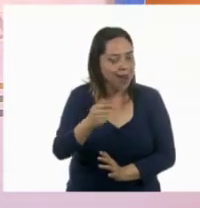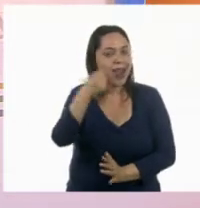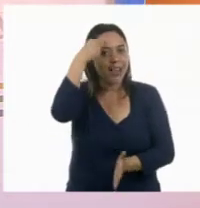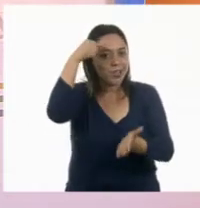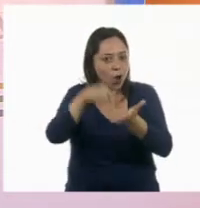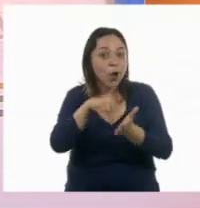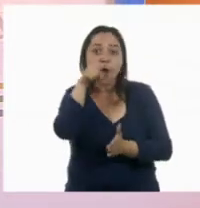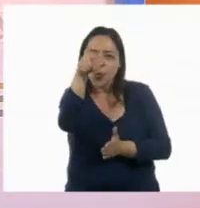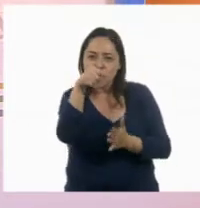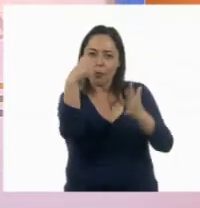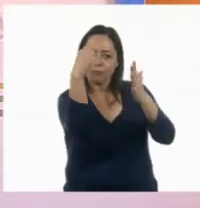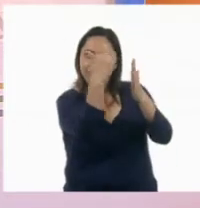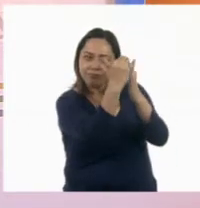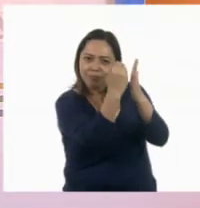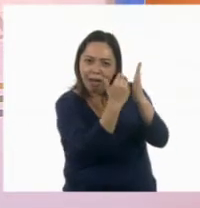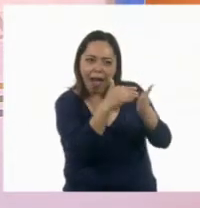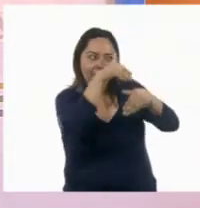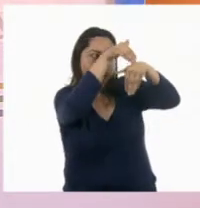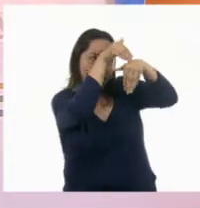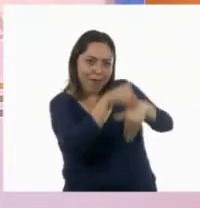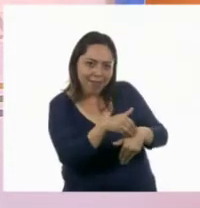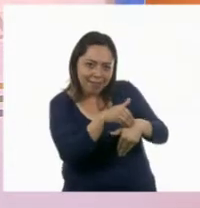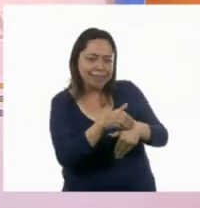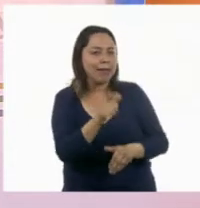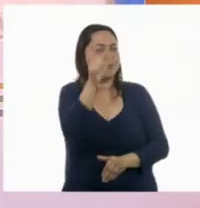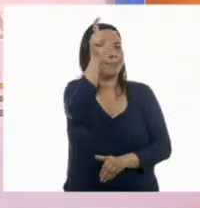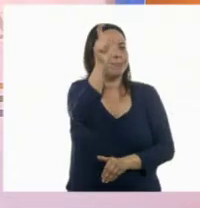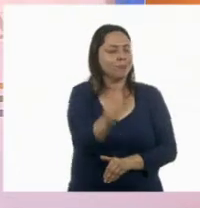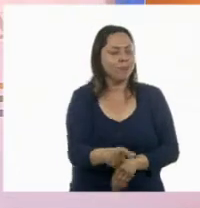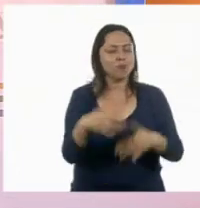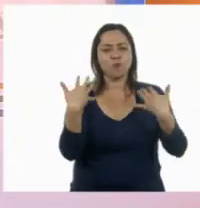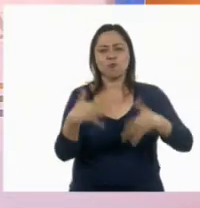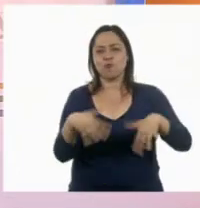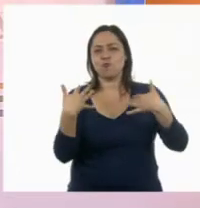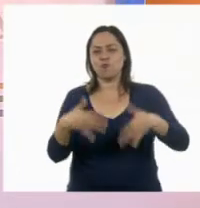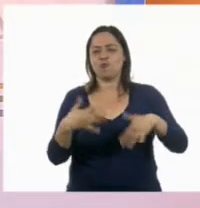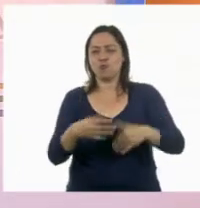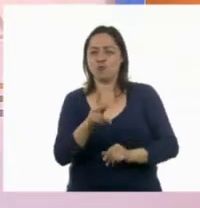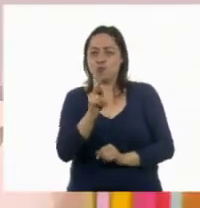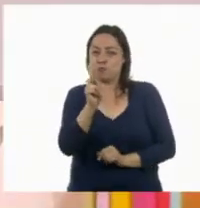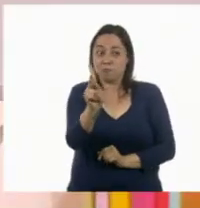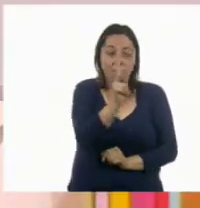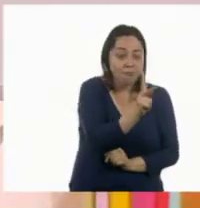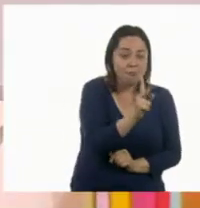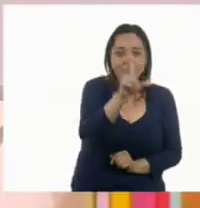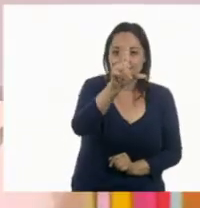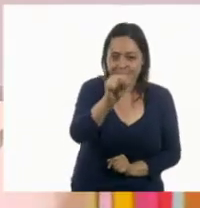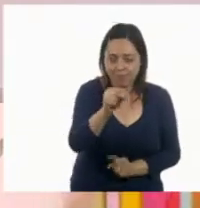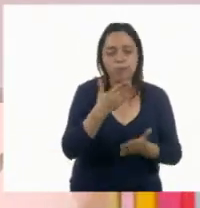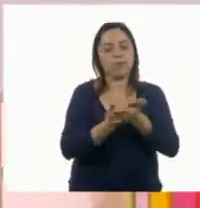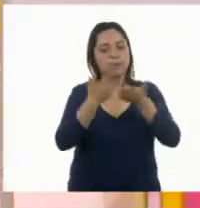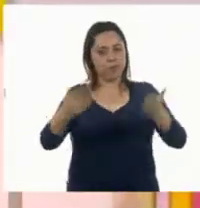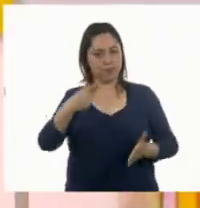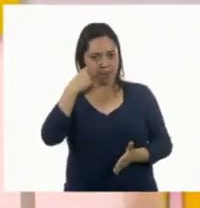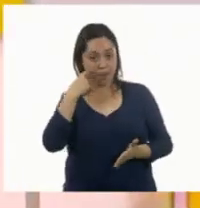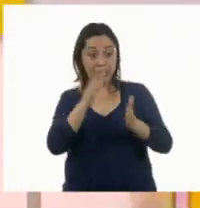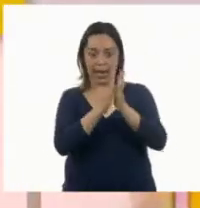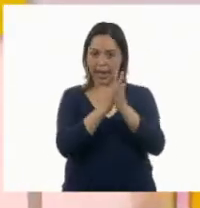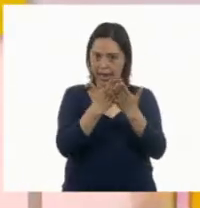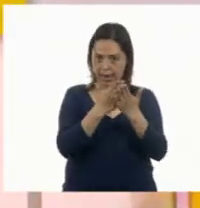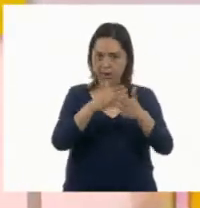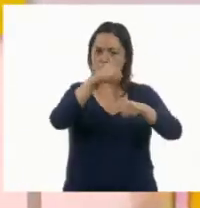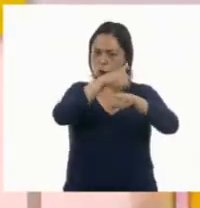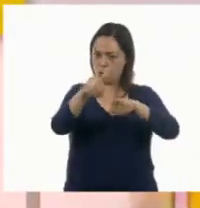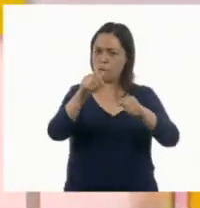siguiendo esas reglas no va a haber ninguno como ustedes. Muy bien, vamos a trabajar ahora el libro. ¿Se acuerdan que estábamos trabajando la